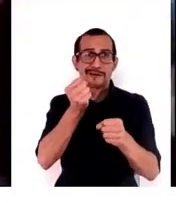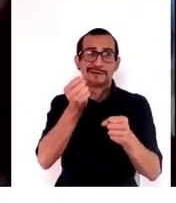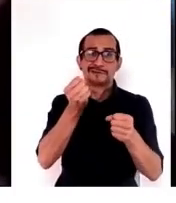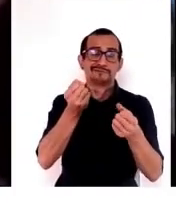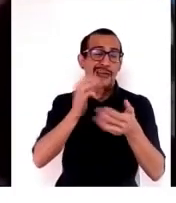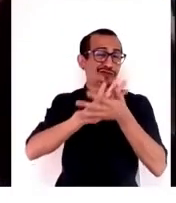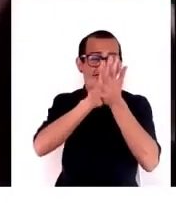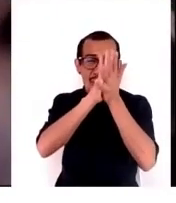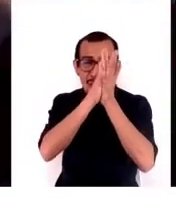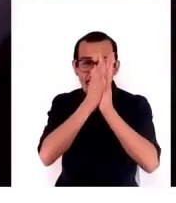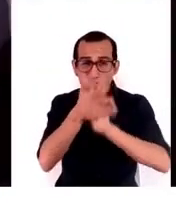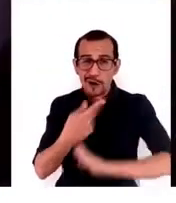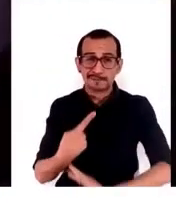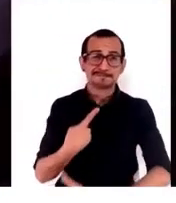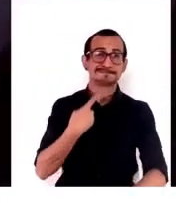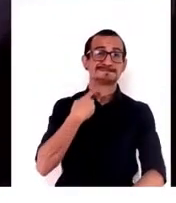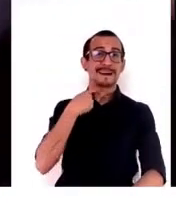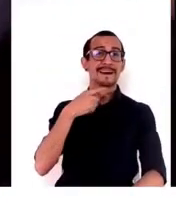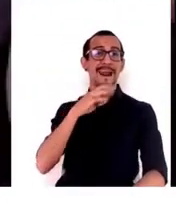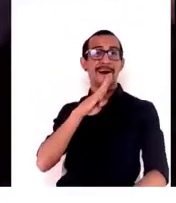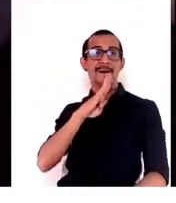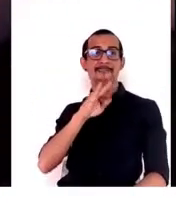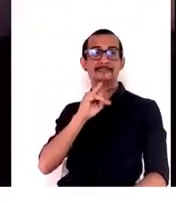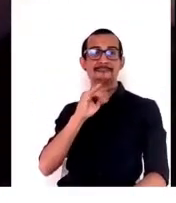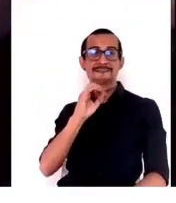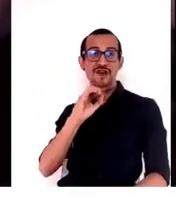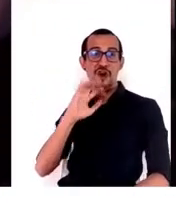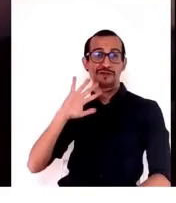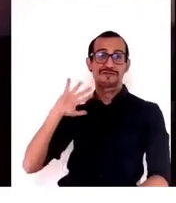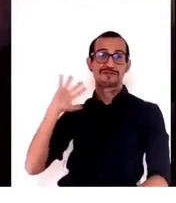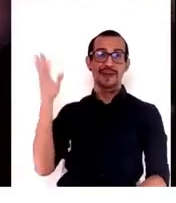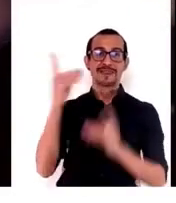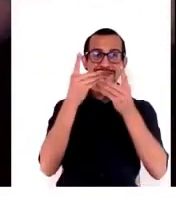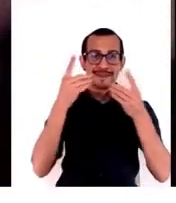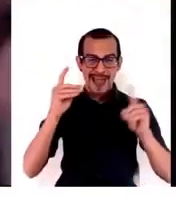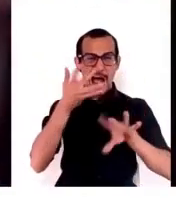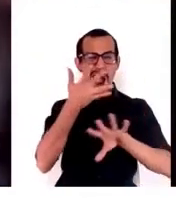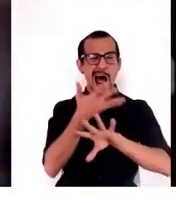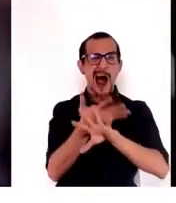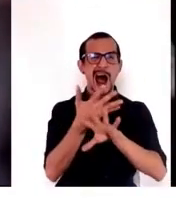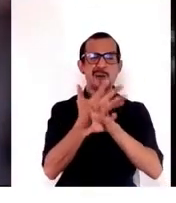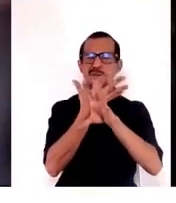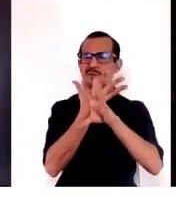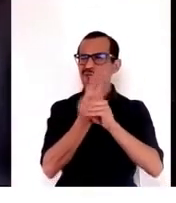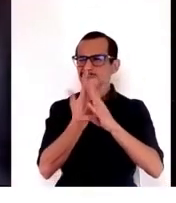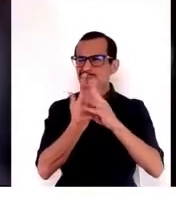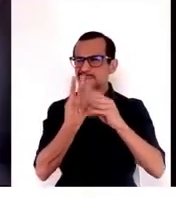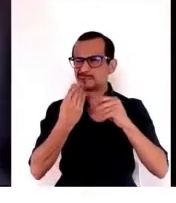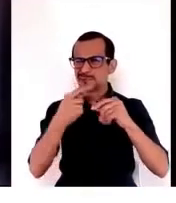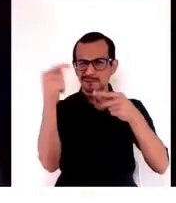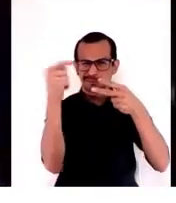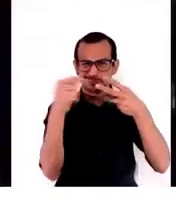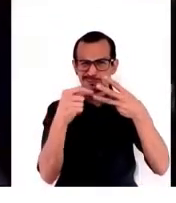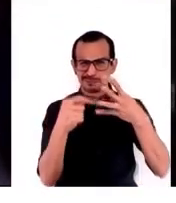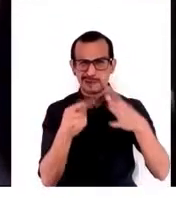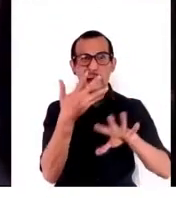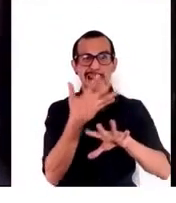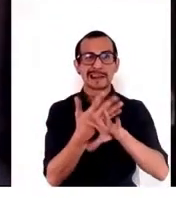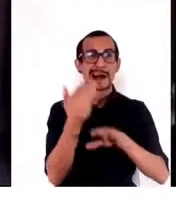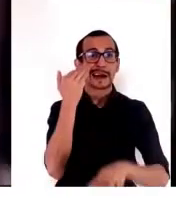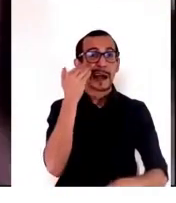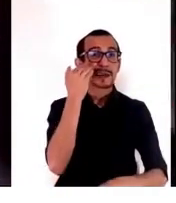en todo. La biodiversidad, por ejemplo, ahora tenemos un millón de especies que están en riesgo de extinción.